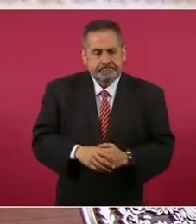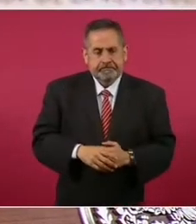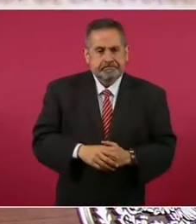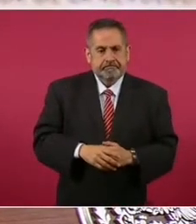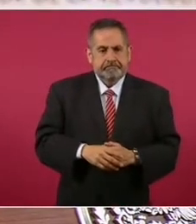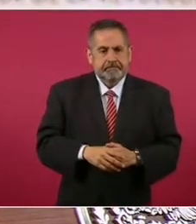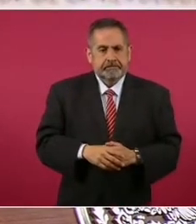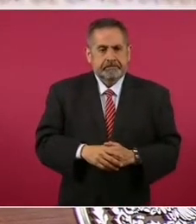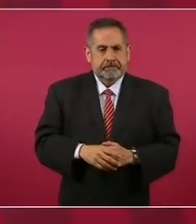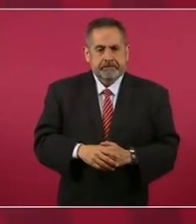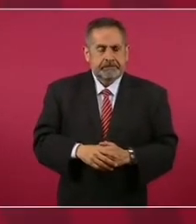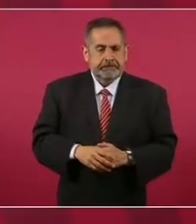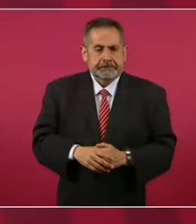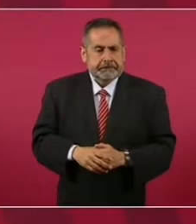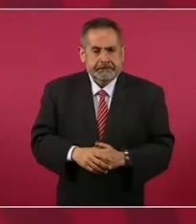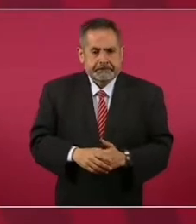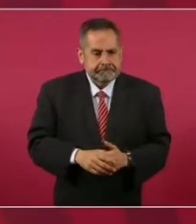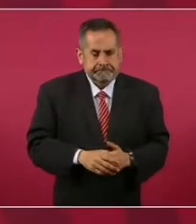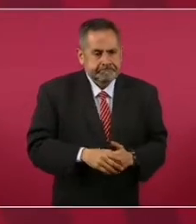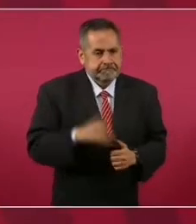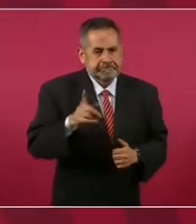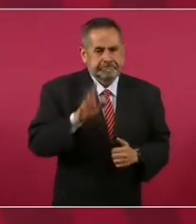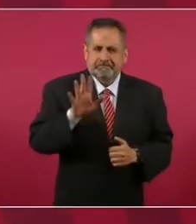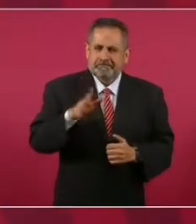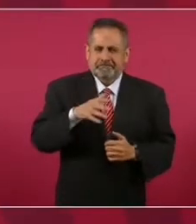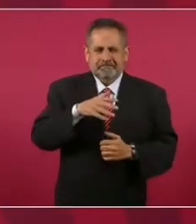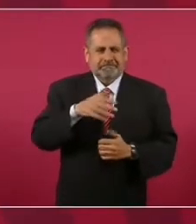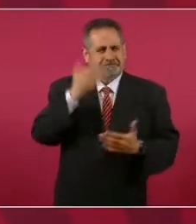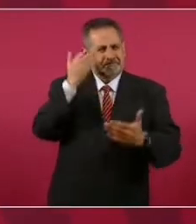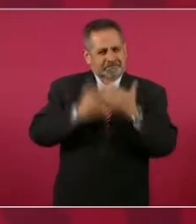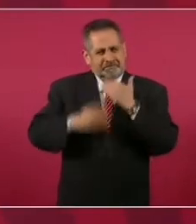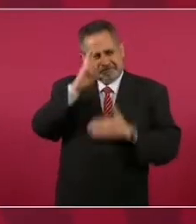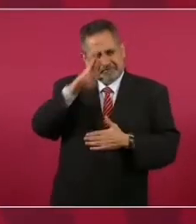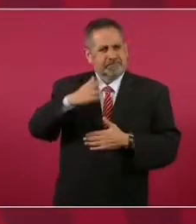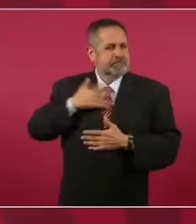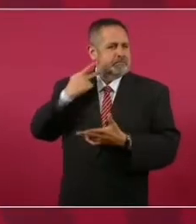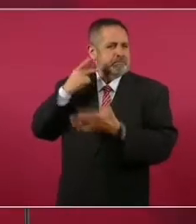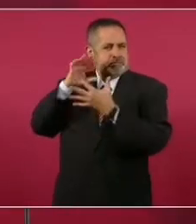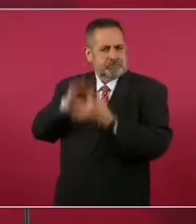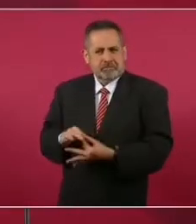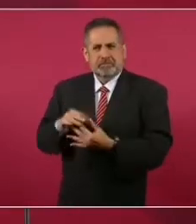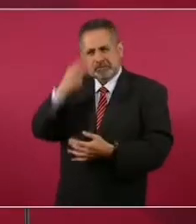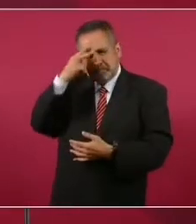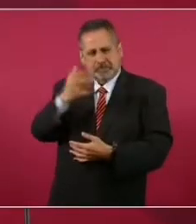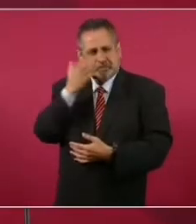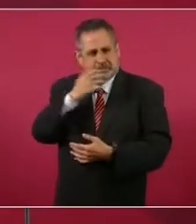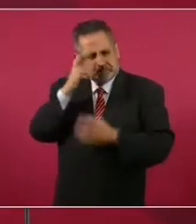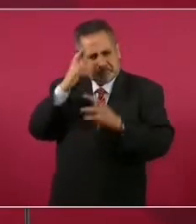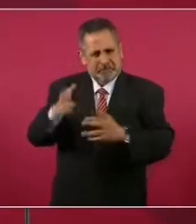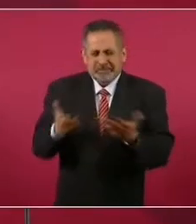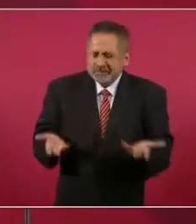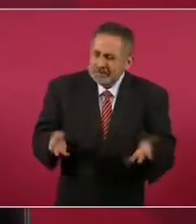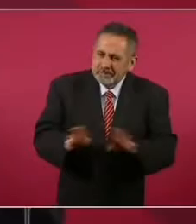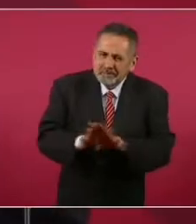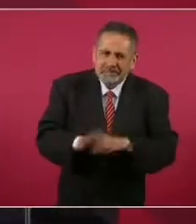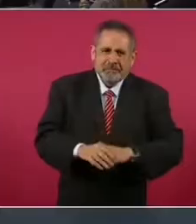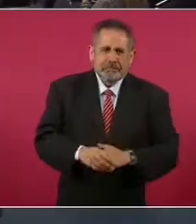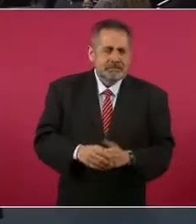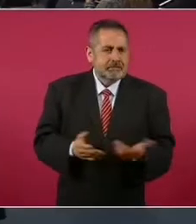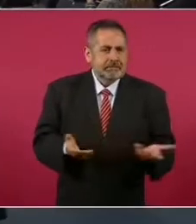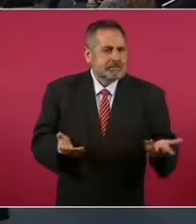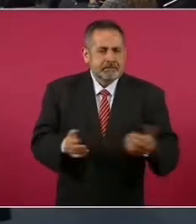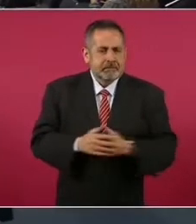afrenta a nuestra política exterior. ¿Cómo?